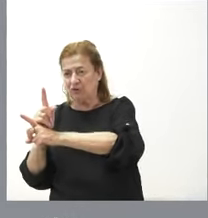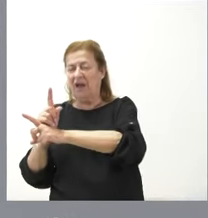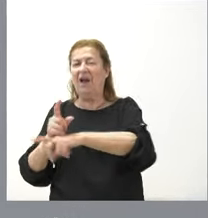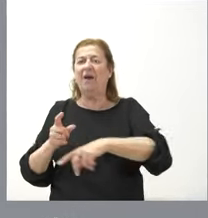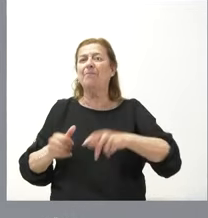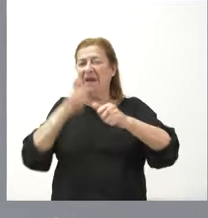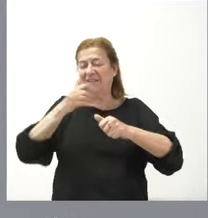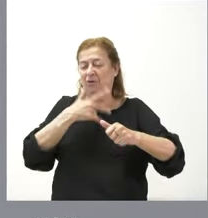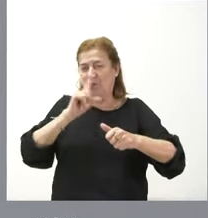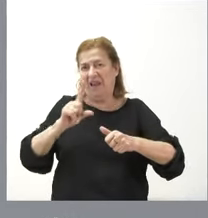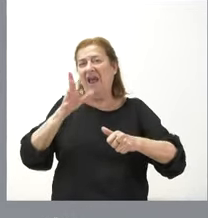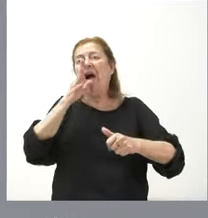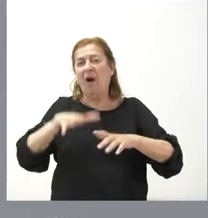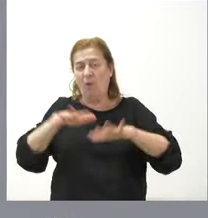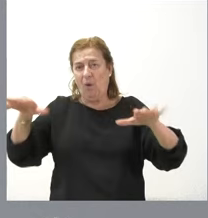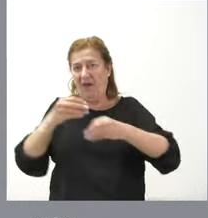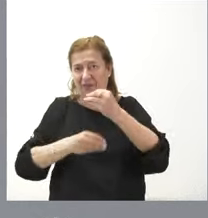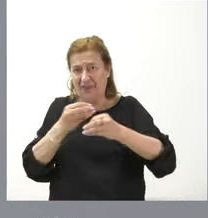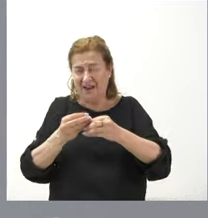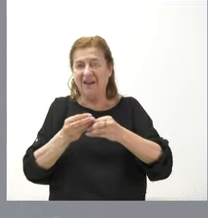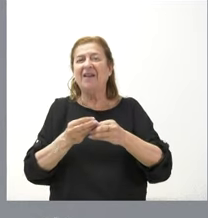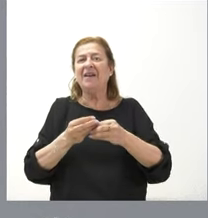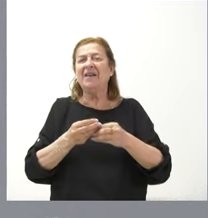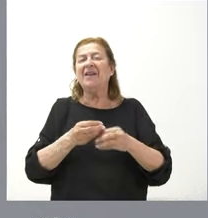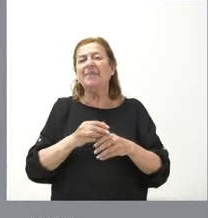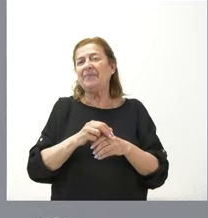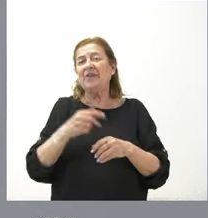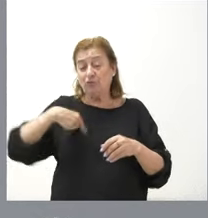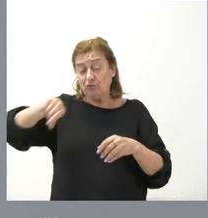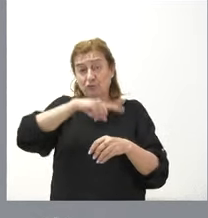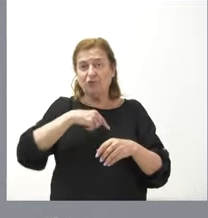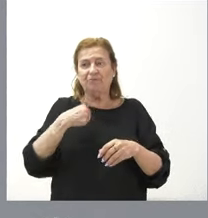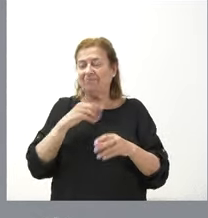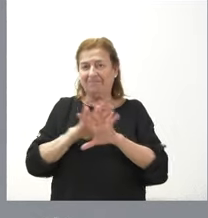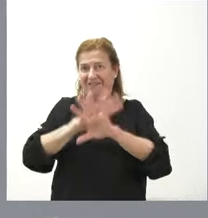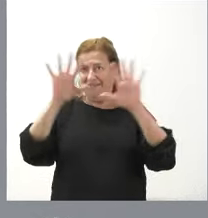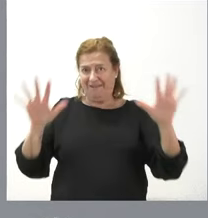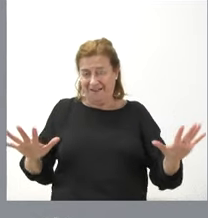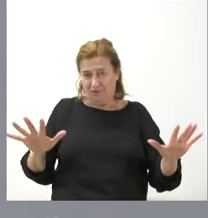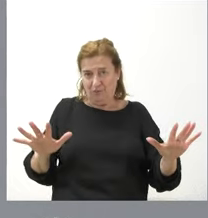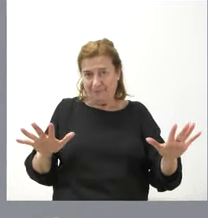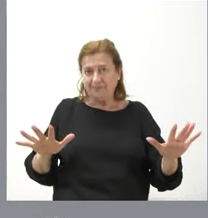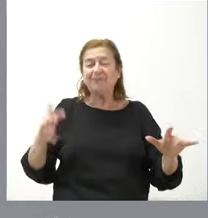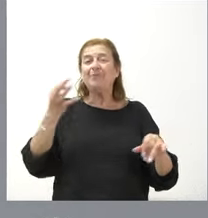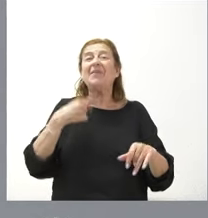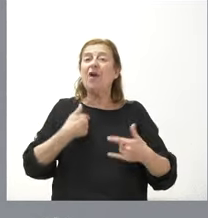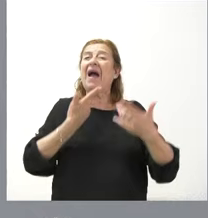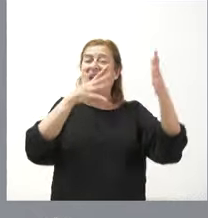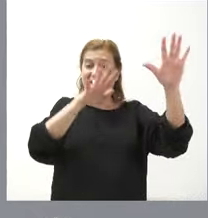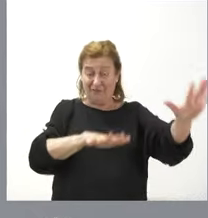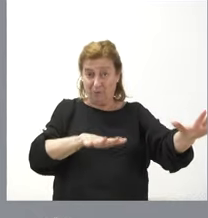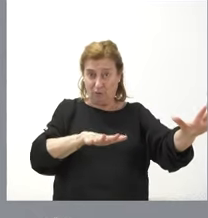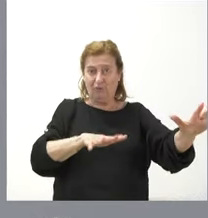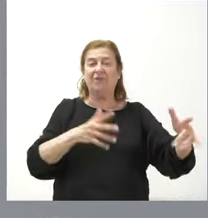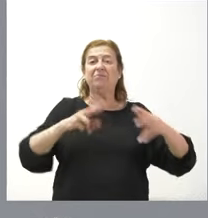en contra de las infraestructuras hidráulicas nosotros tenemos una posición muy clara que estamos a favor de las